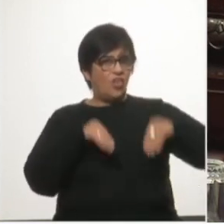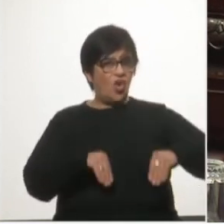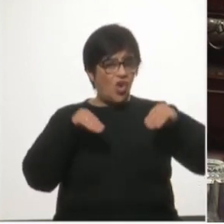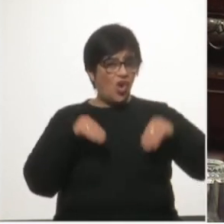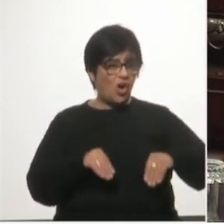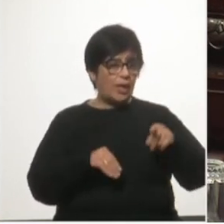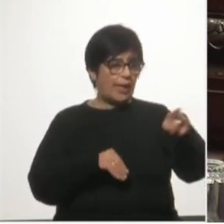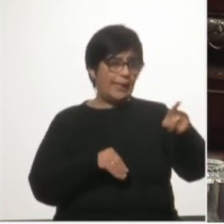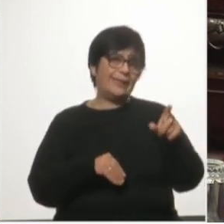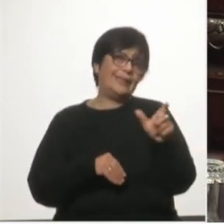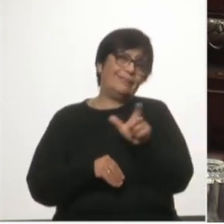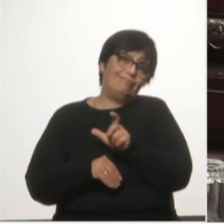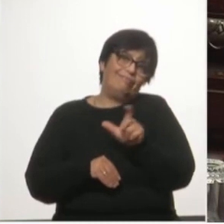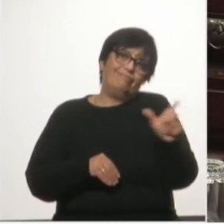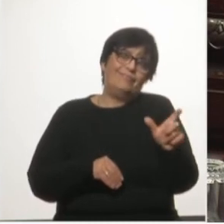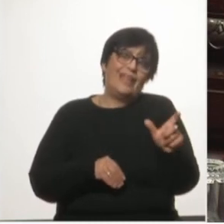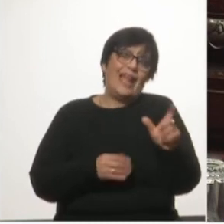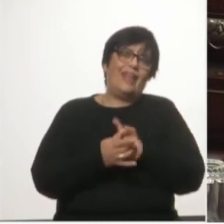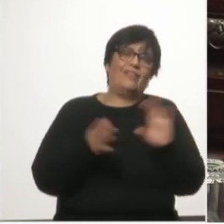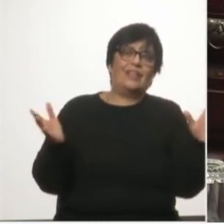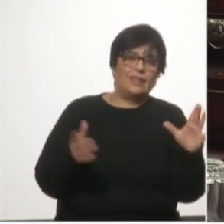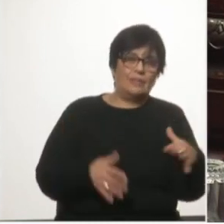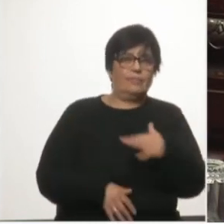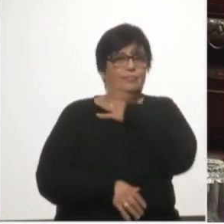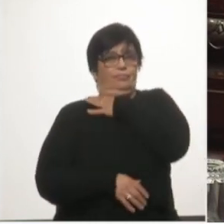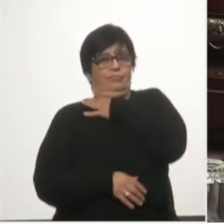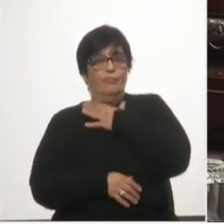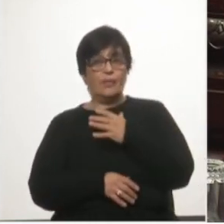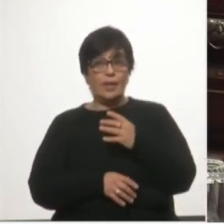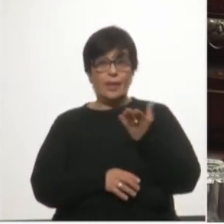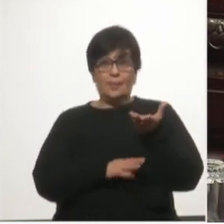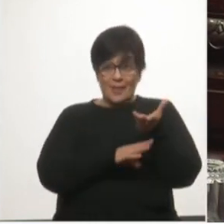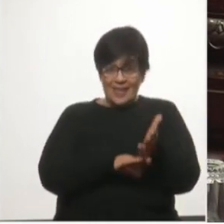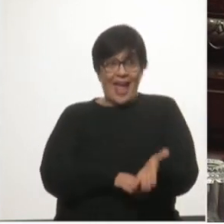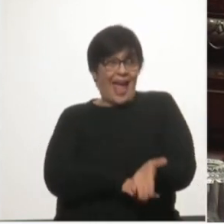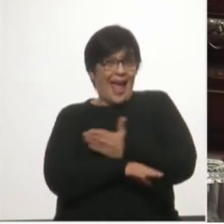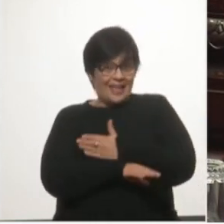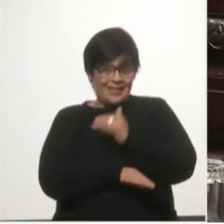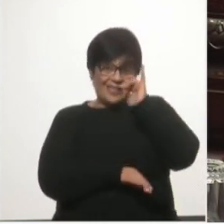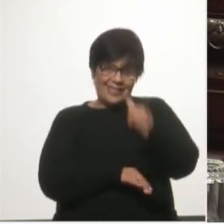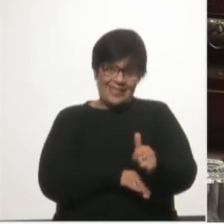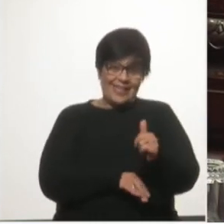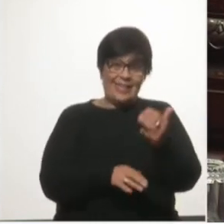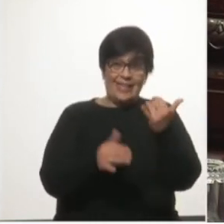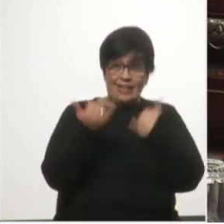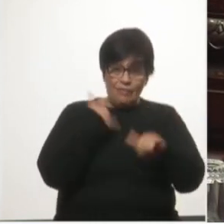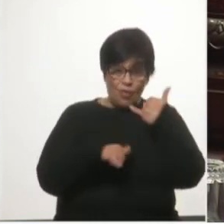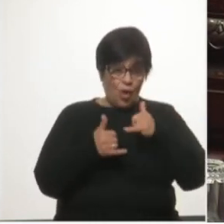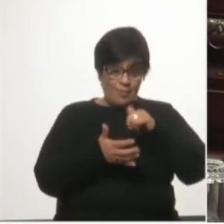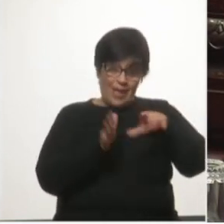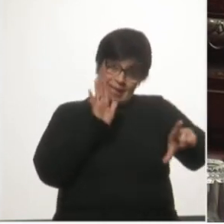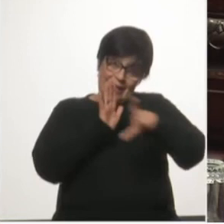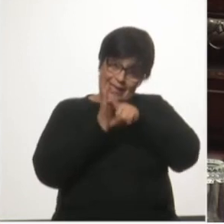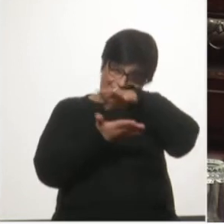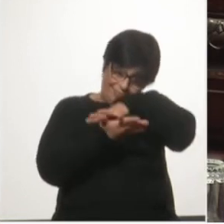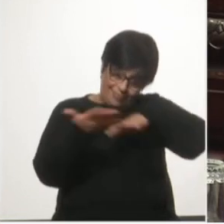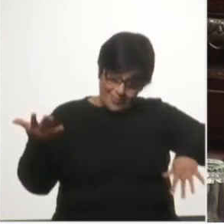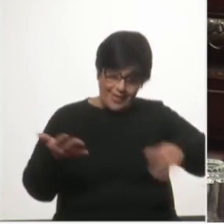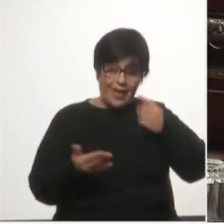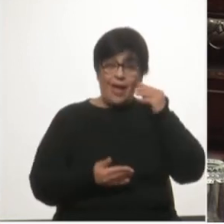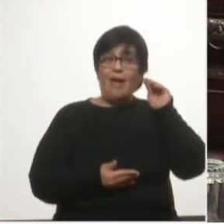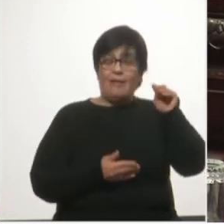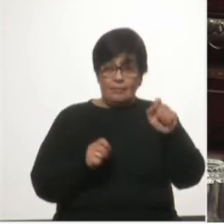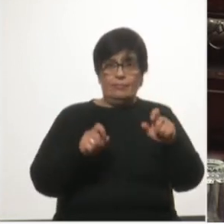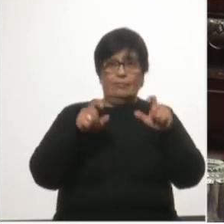esta porción de soberanía si hubiera solicitado esos informes jurídicos le habrían advertido